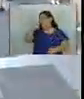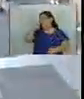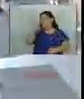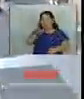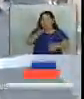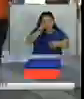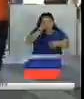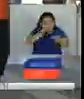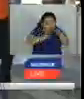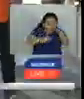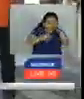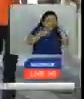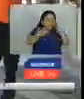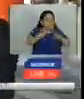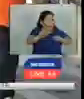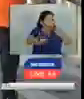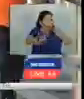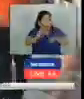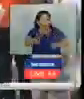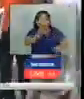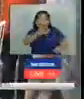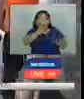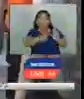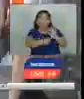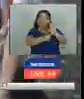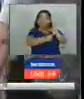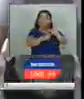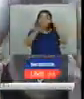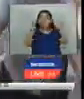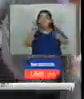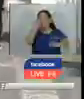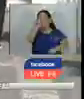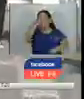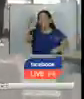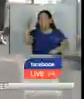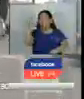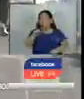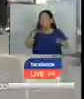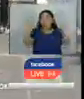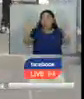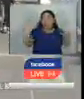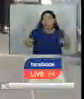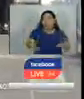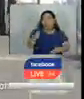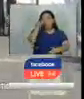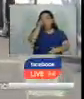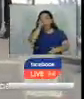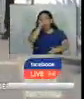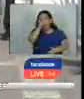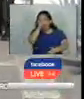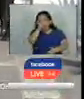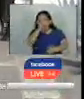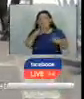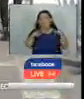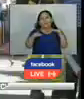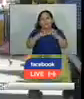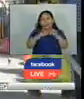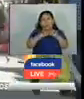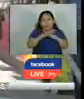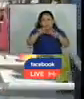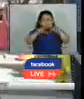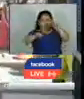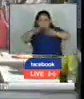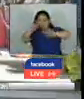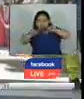alucinógenos fueron detectados en el informe nacional sobre la situación de las drogas en el país mientras que la tendencia se